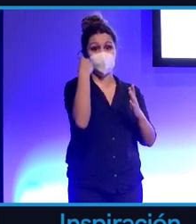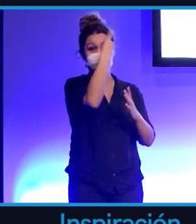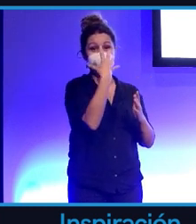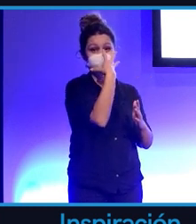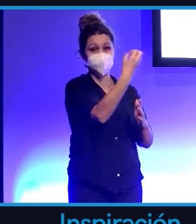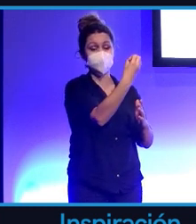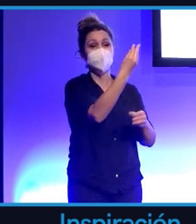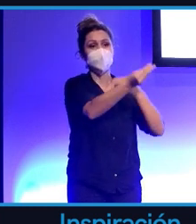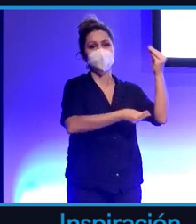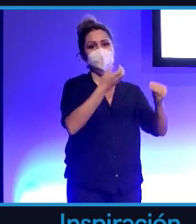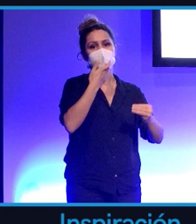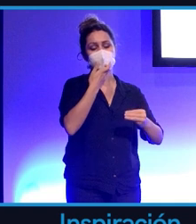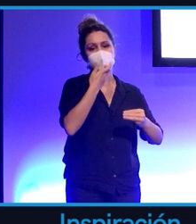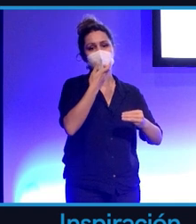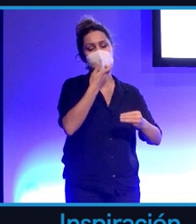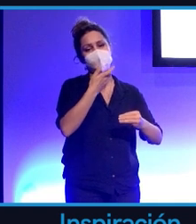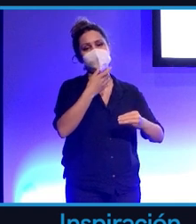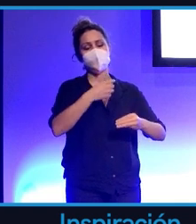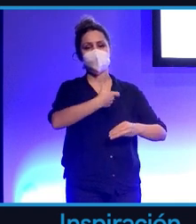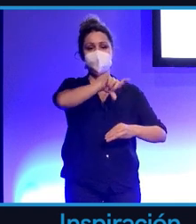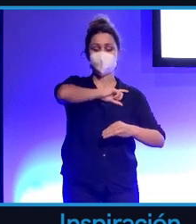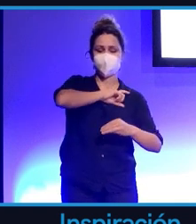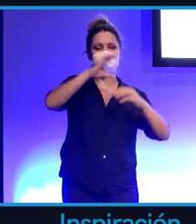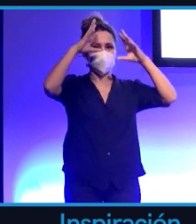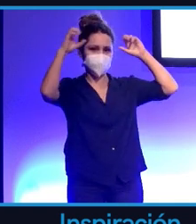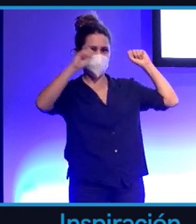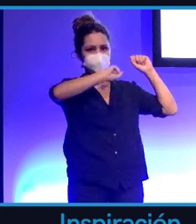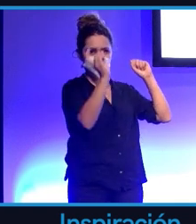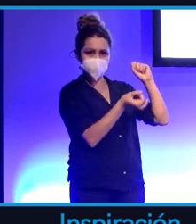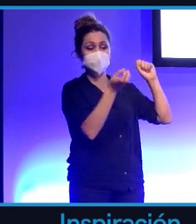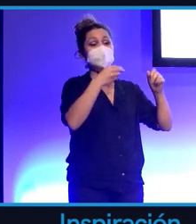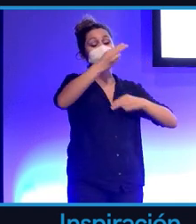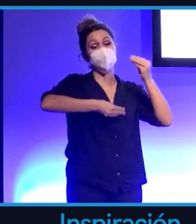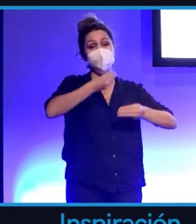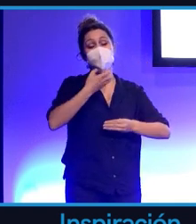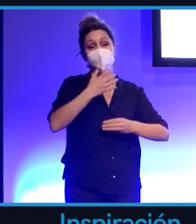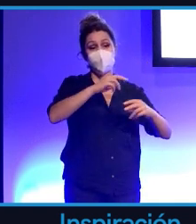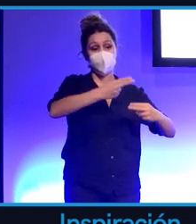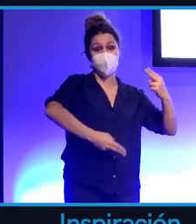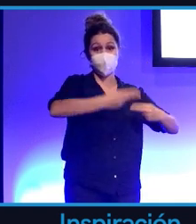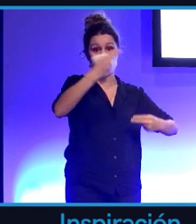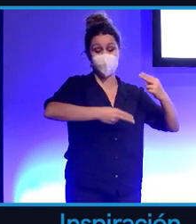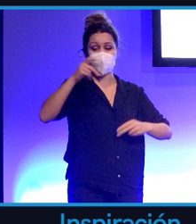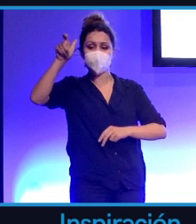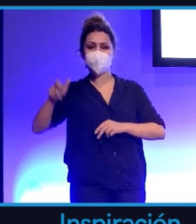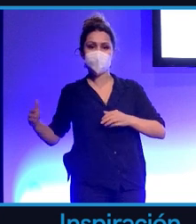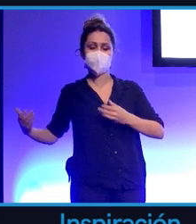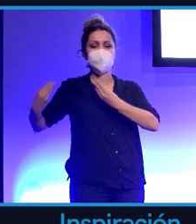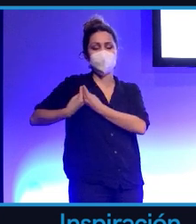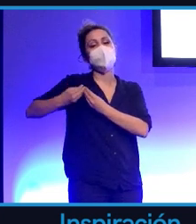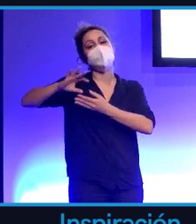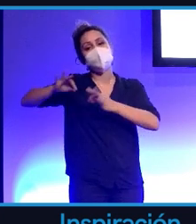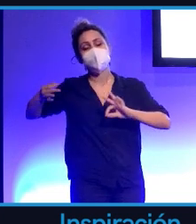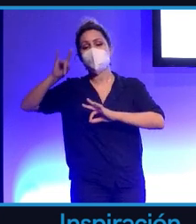ejemplo, utilizado por las fuerzas de seguridad que se utilizan en muchos países y se utilizan en algunas fronteras, si voy al lado de un amigo asiático o un amigo